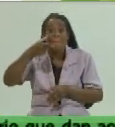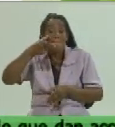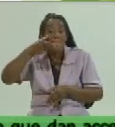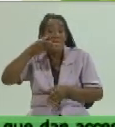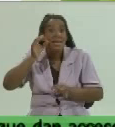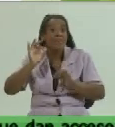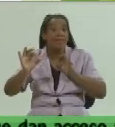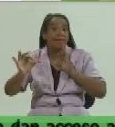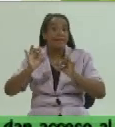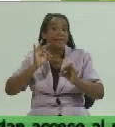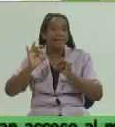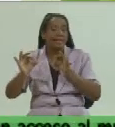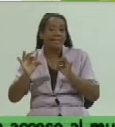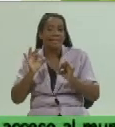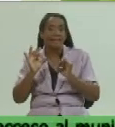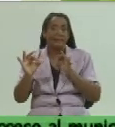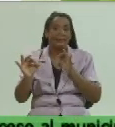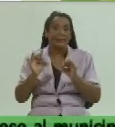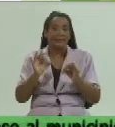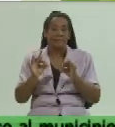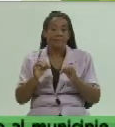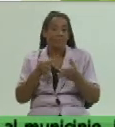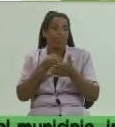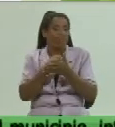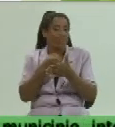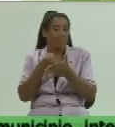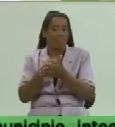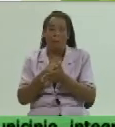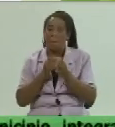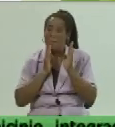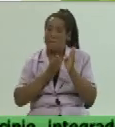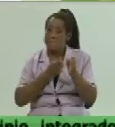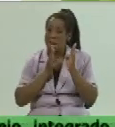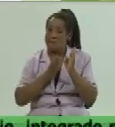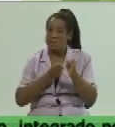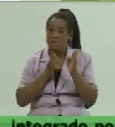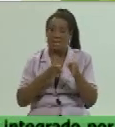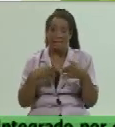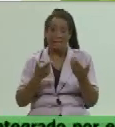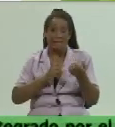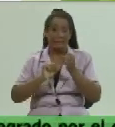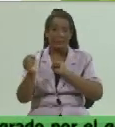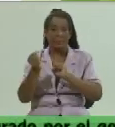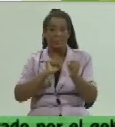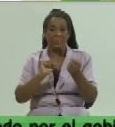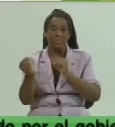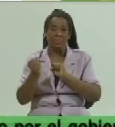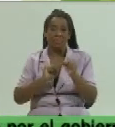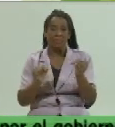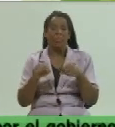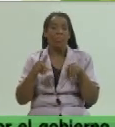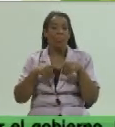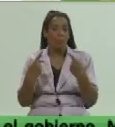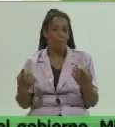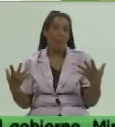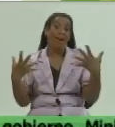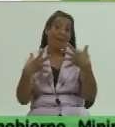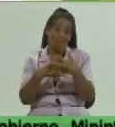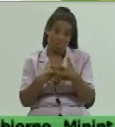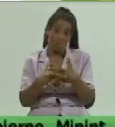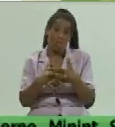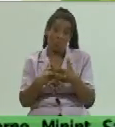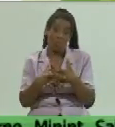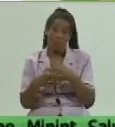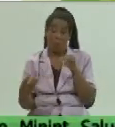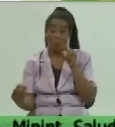realmente manteniendo una acción permanente de control por la relación con estos casos sospechosos